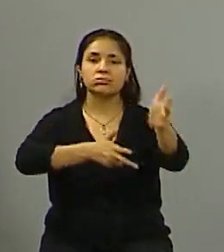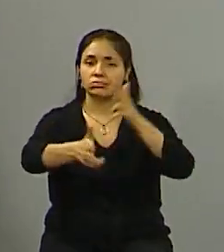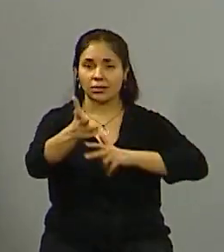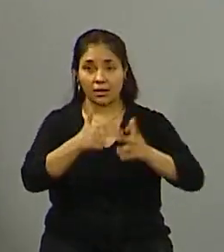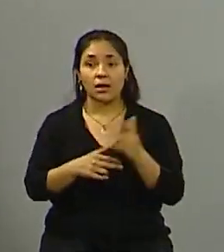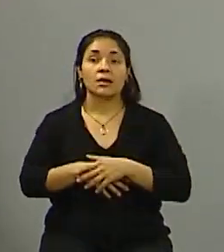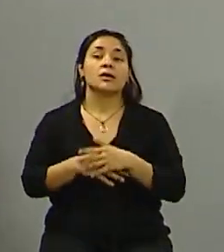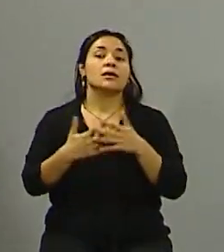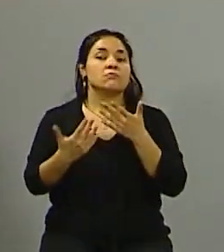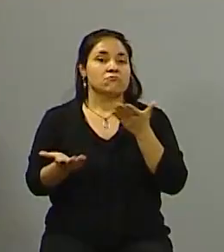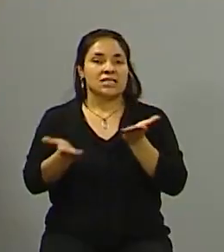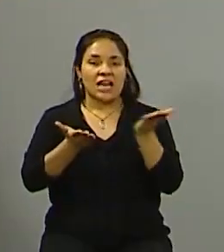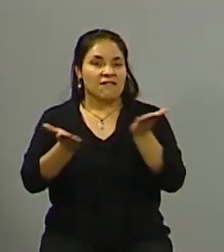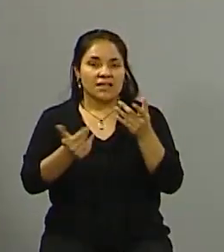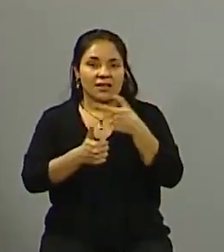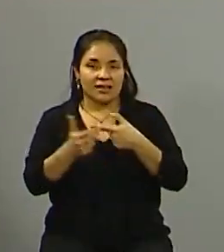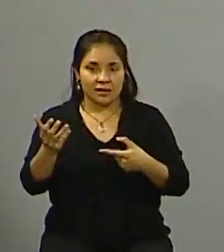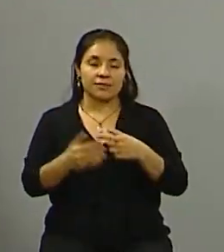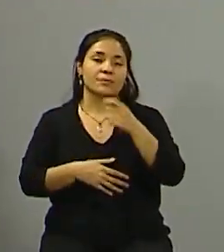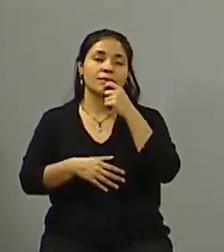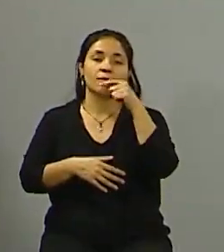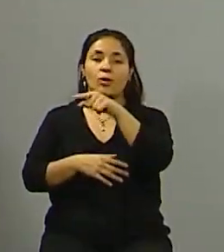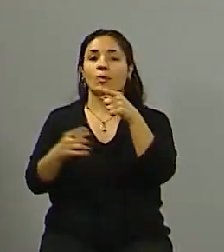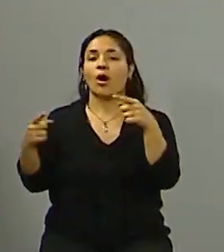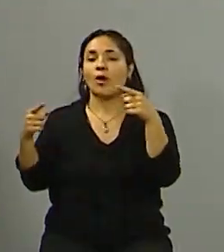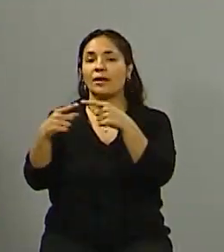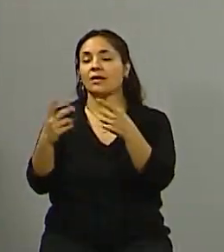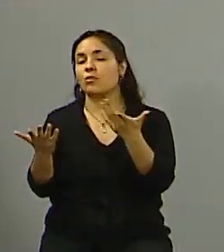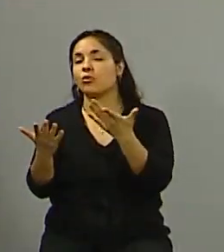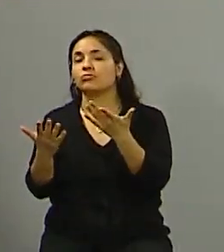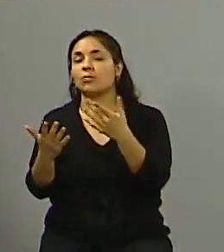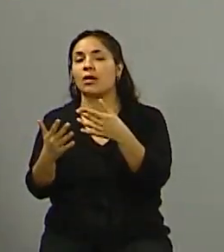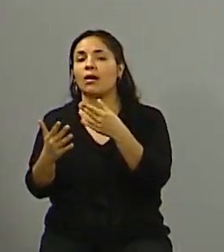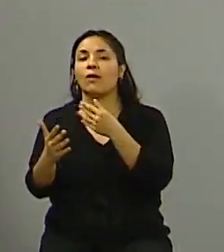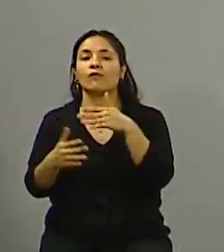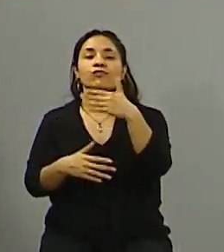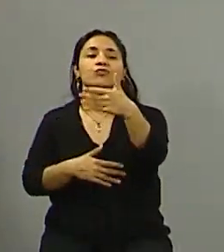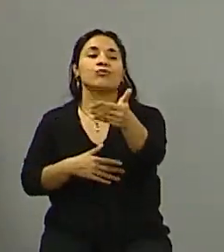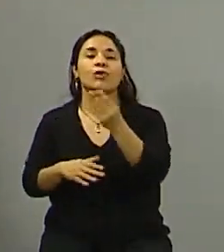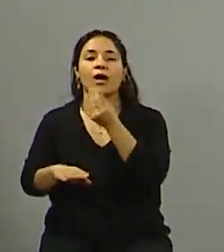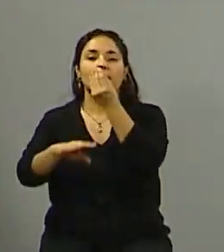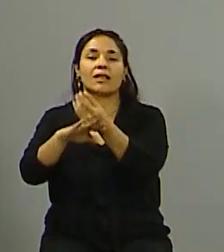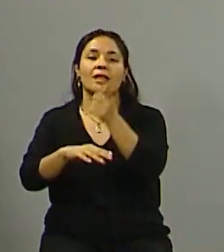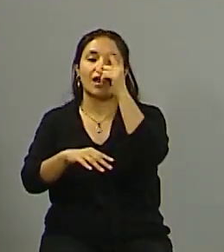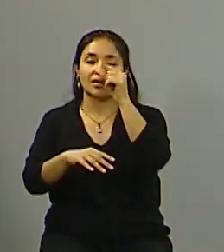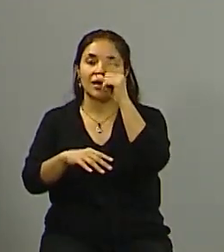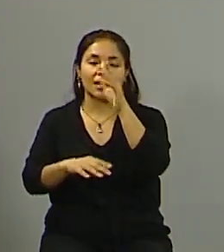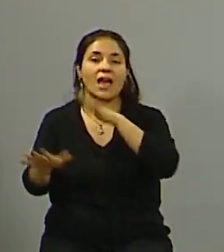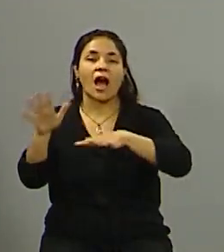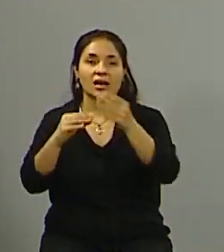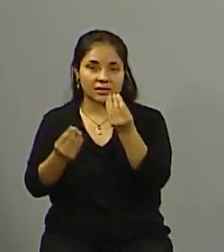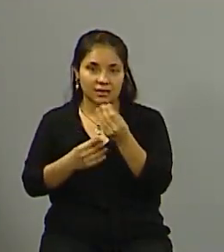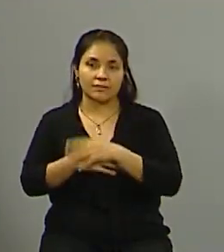¿Qué, como tal vez futuro intendente de la acera es que entendés que se debe hacer? Mirá, no es una jurisdicción propia del